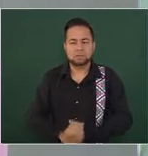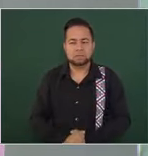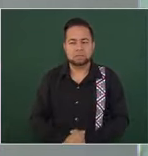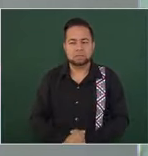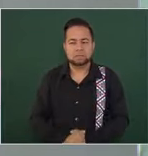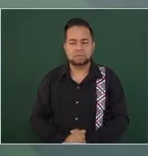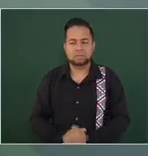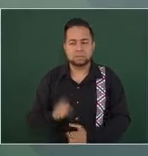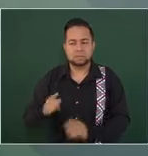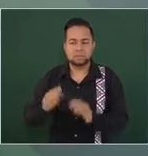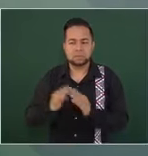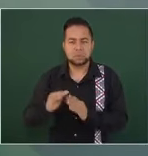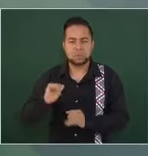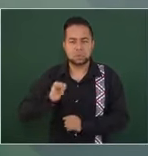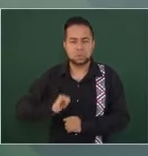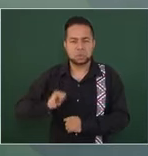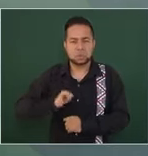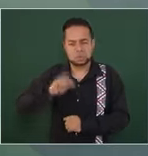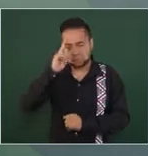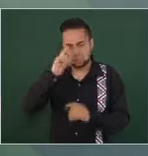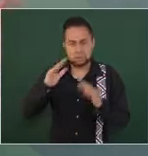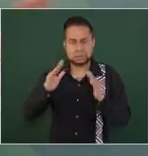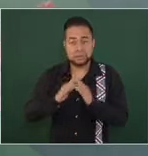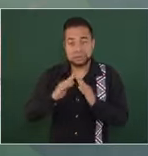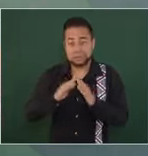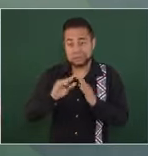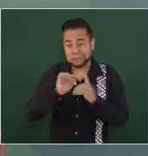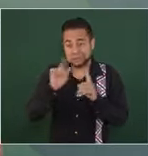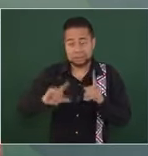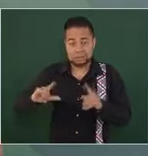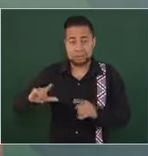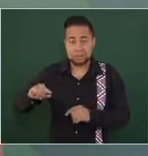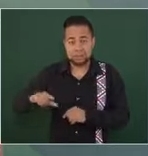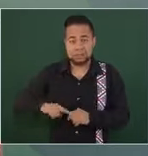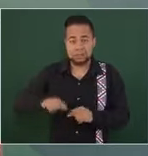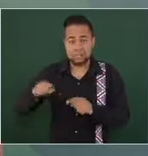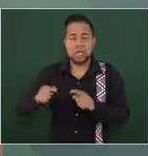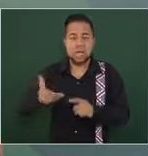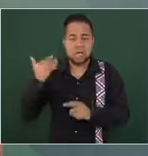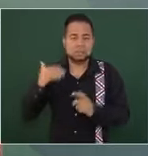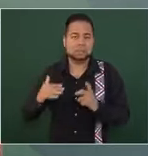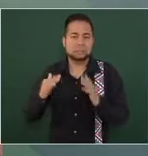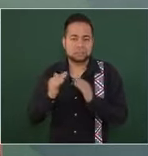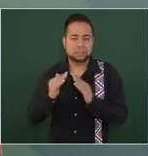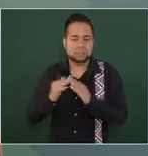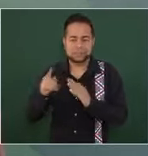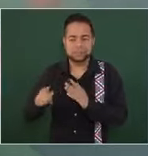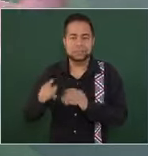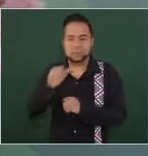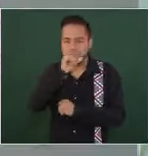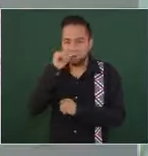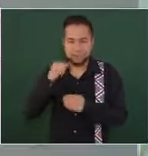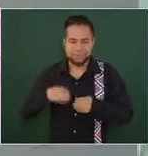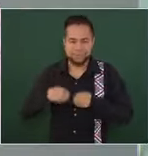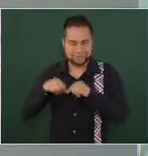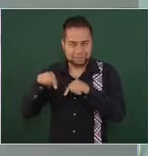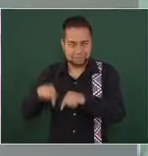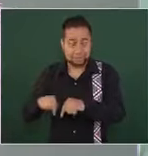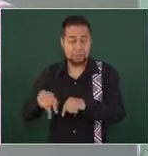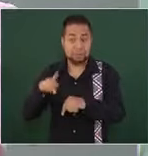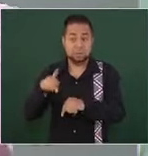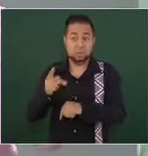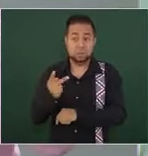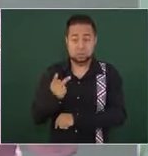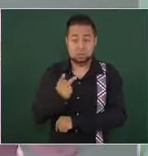antigua del Palacio Nacional donde vivía el presidente Juárez pero las dos